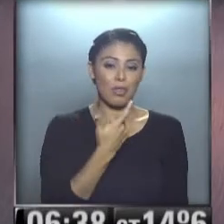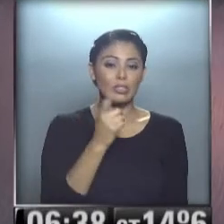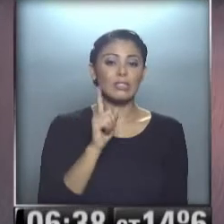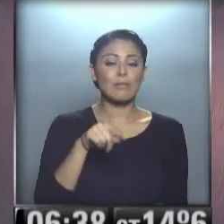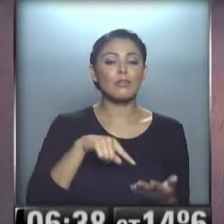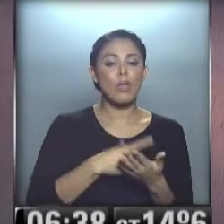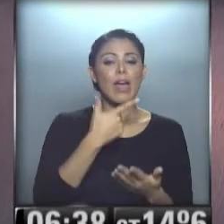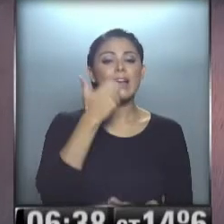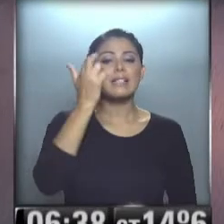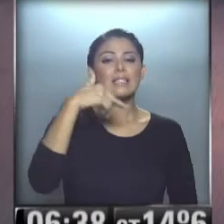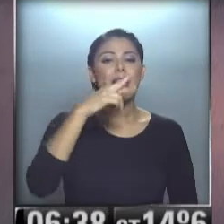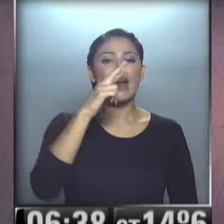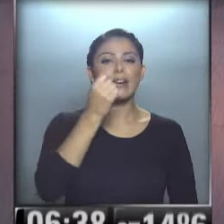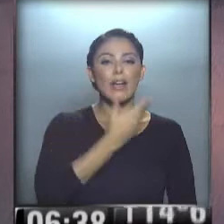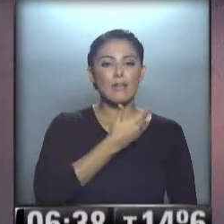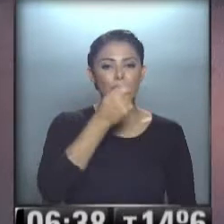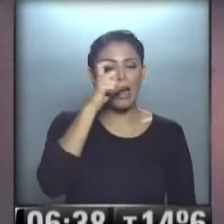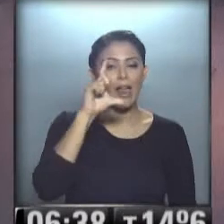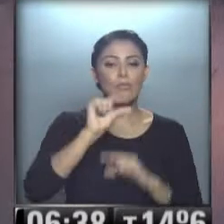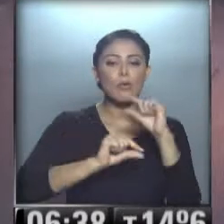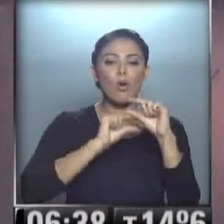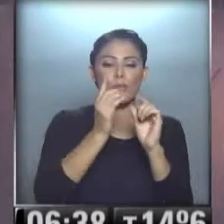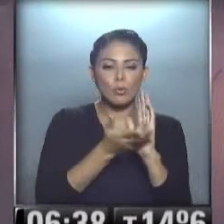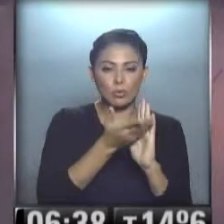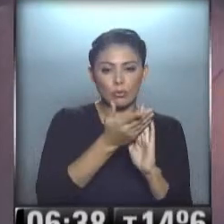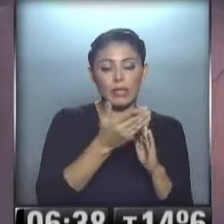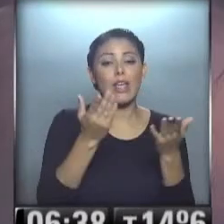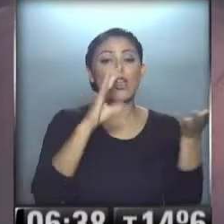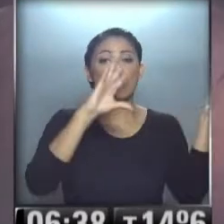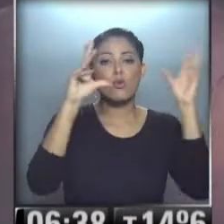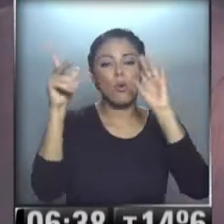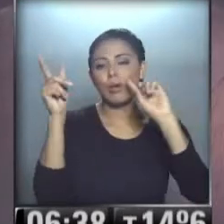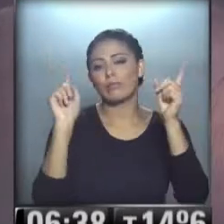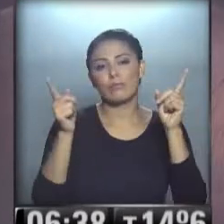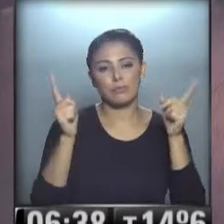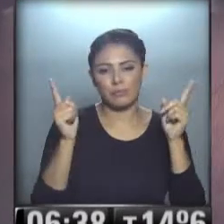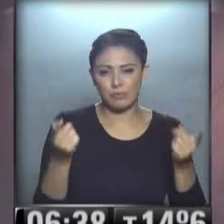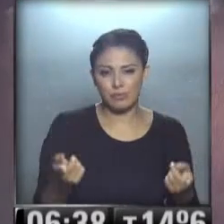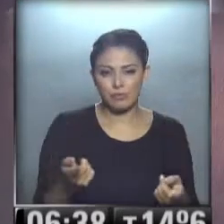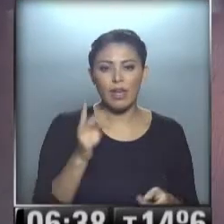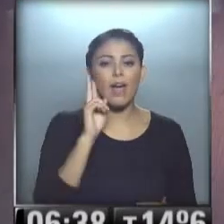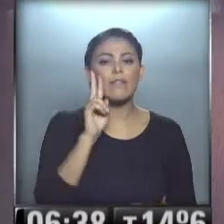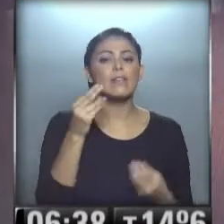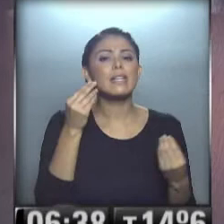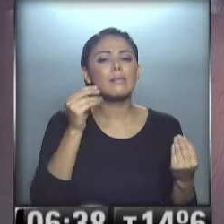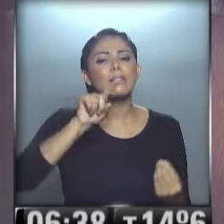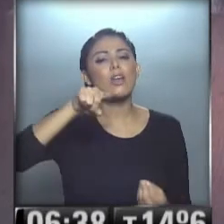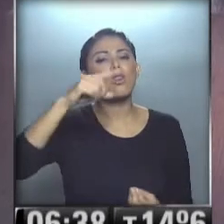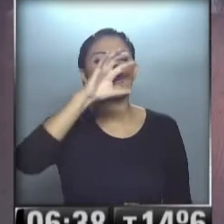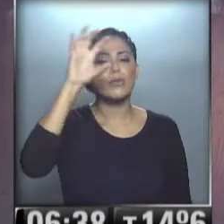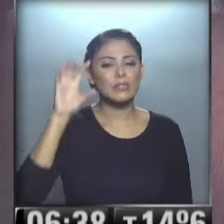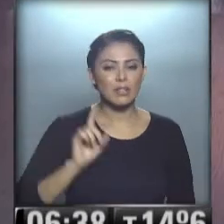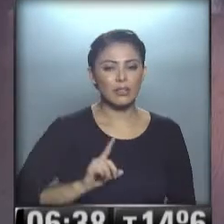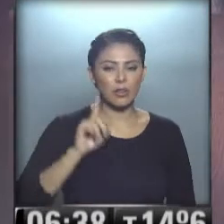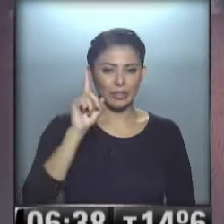en San Rafael... ...va a ir en ascenso la temperatura... ...y la nubosidad bastante presente... ...a ver qué pasa en el noroeste...